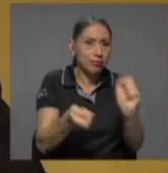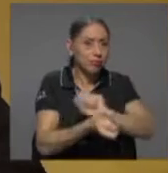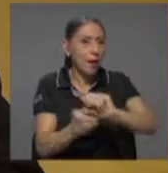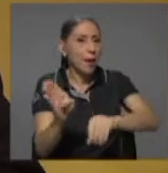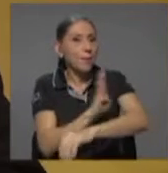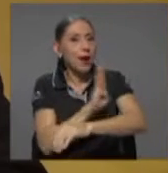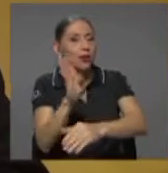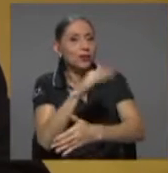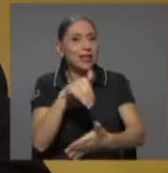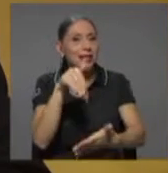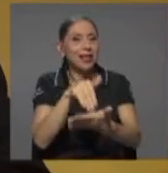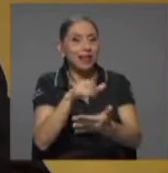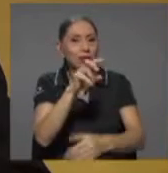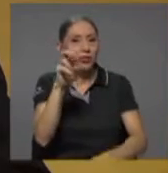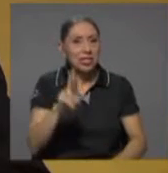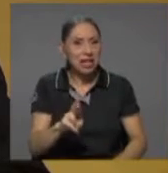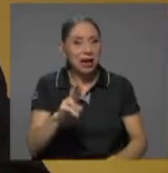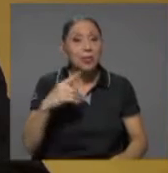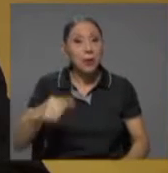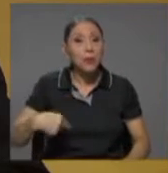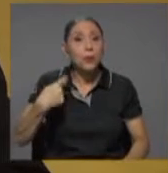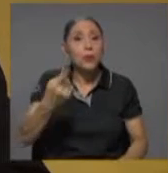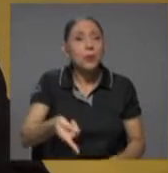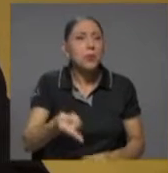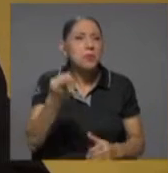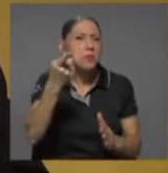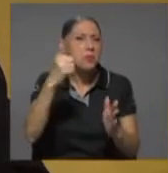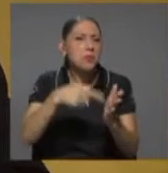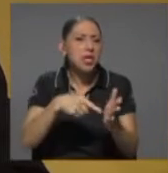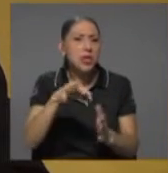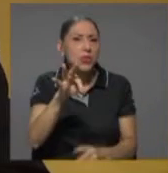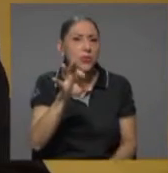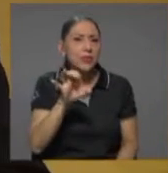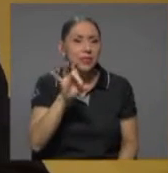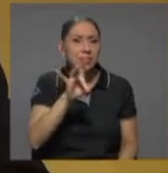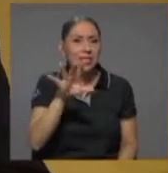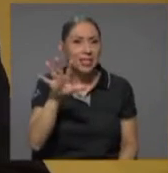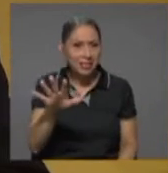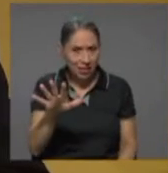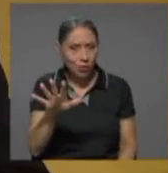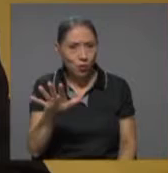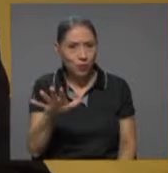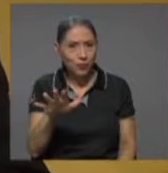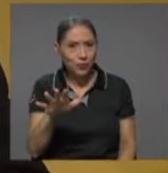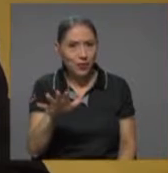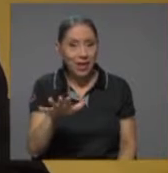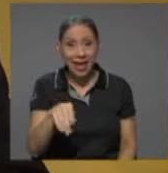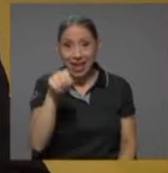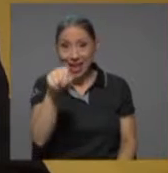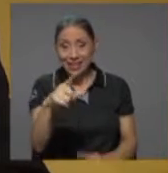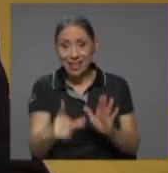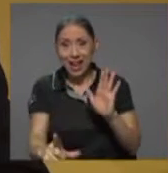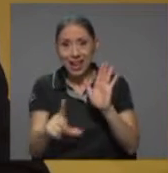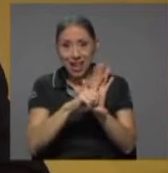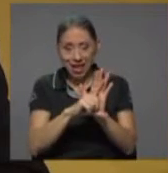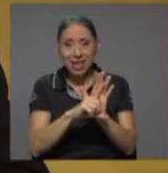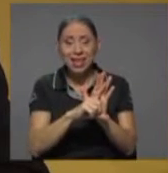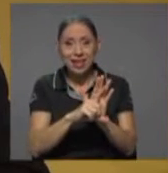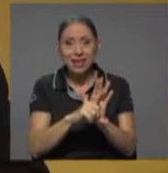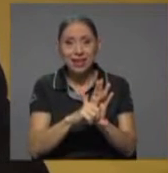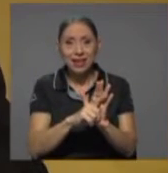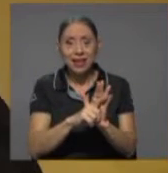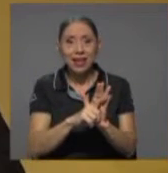Más adelante, allá por 1985, esa ley fue a